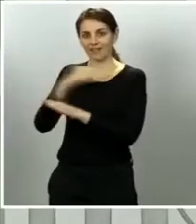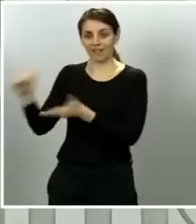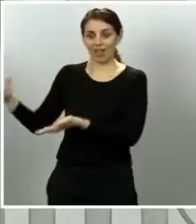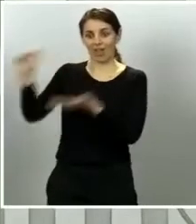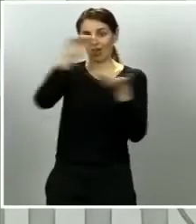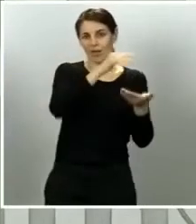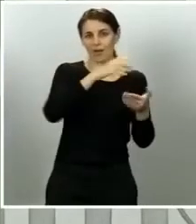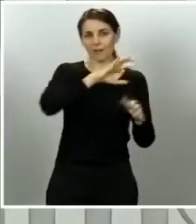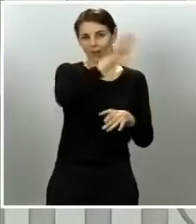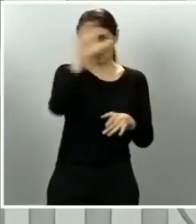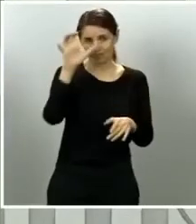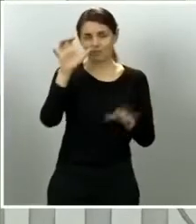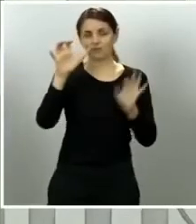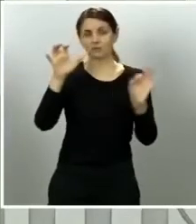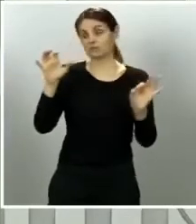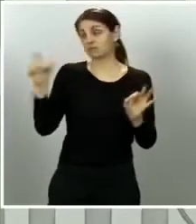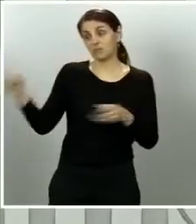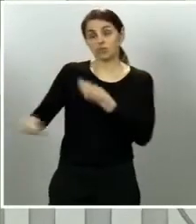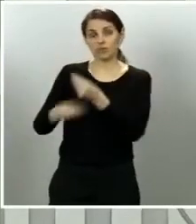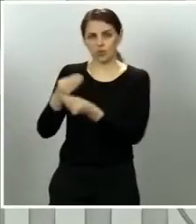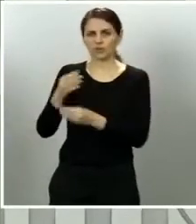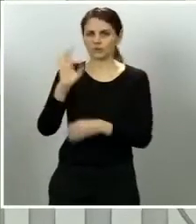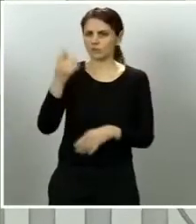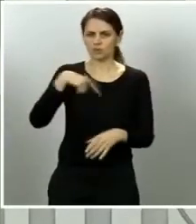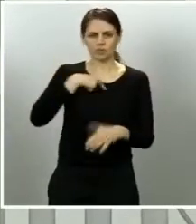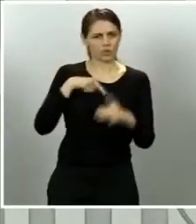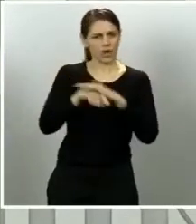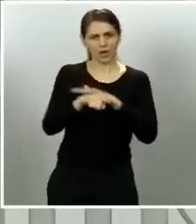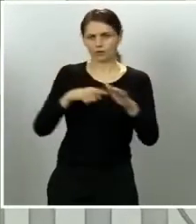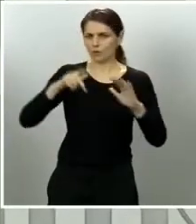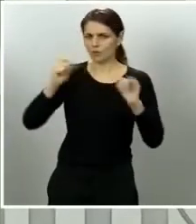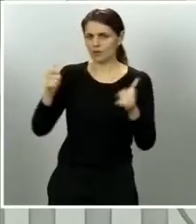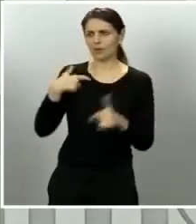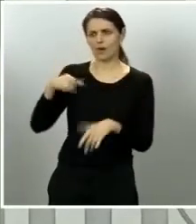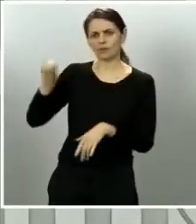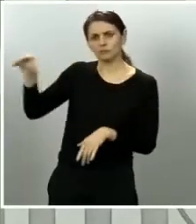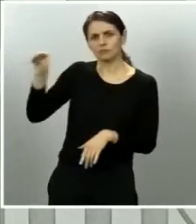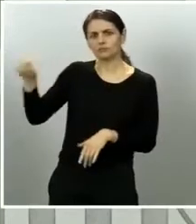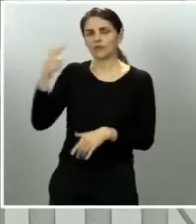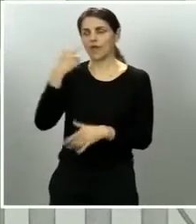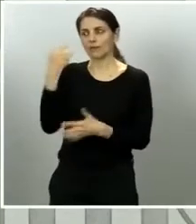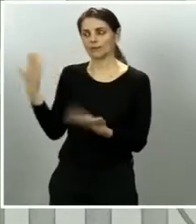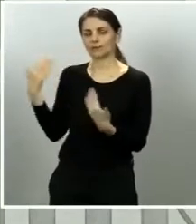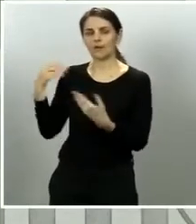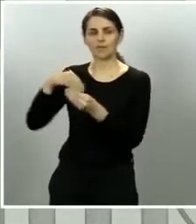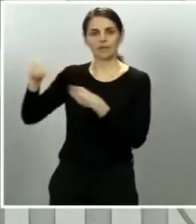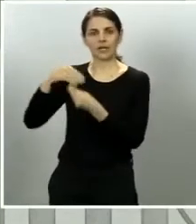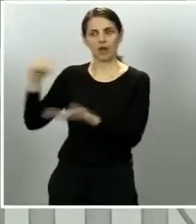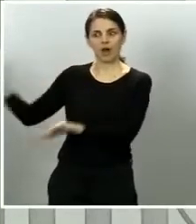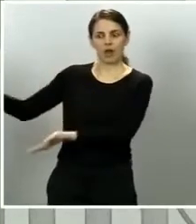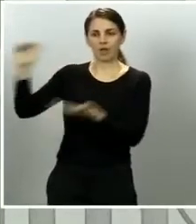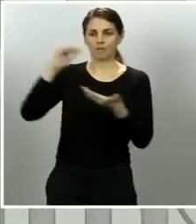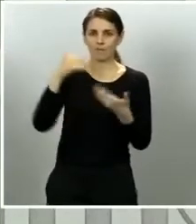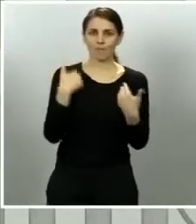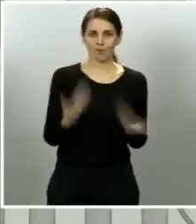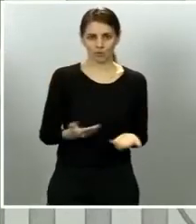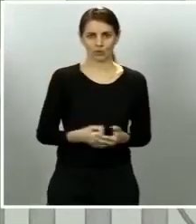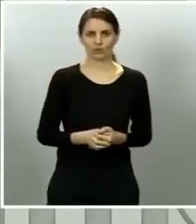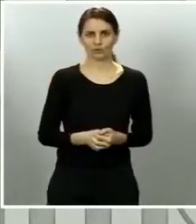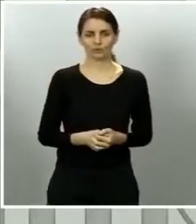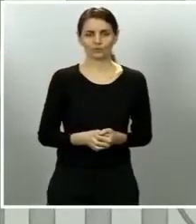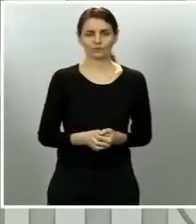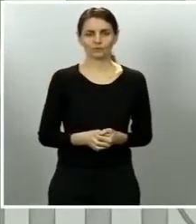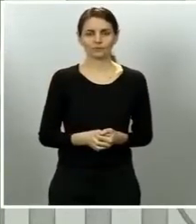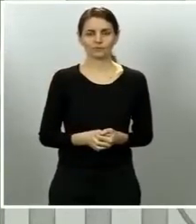países para poder trasladar a nuestro país lo más rápidamente posible el material que hemos adquirido y